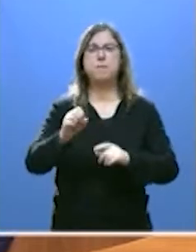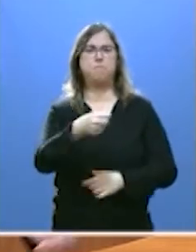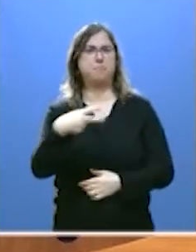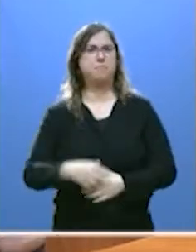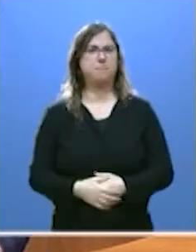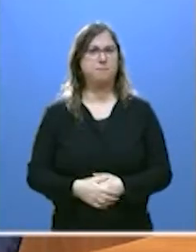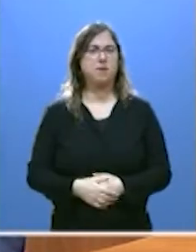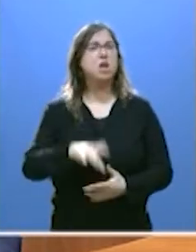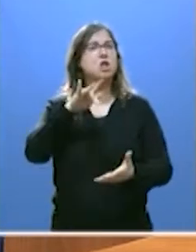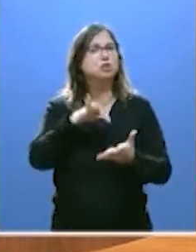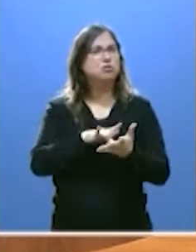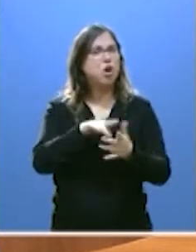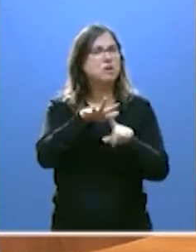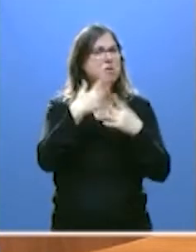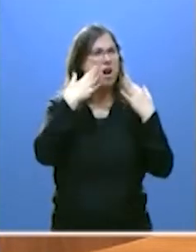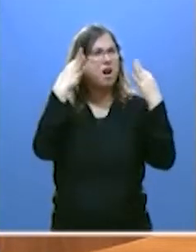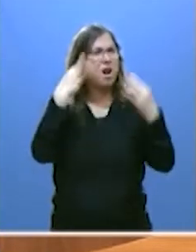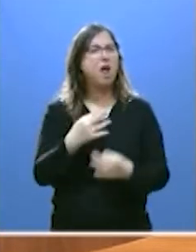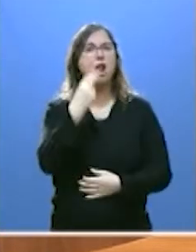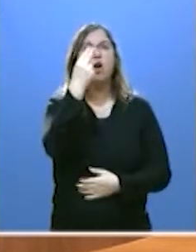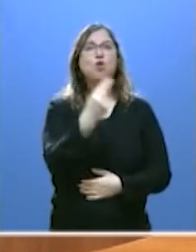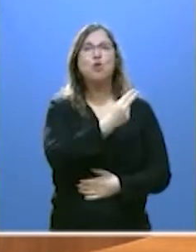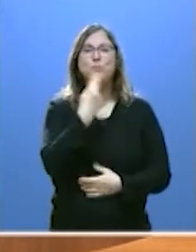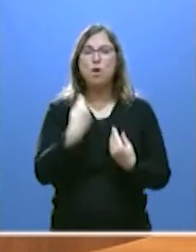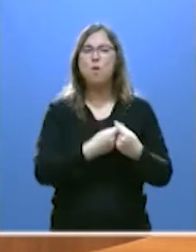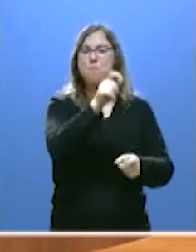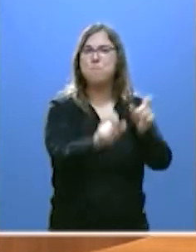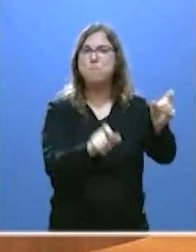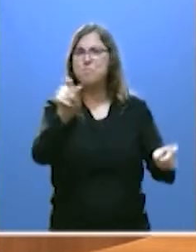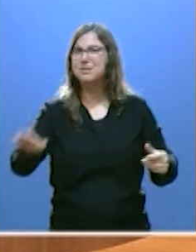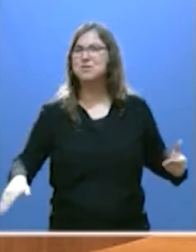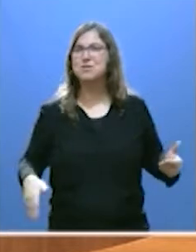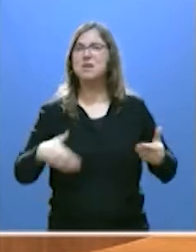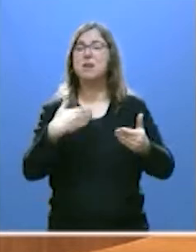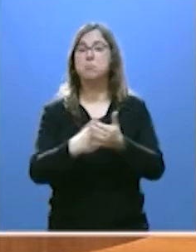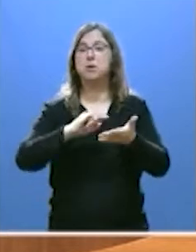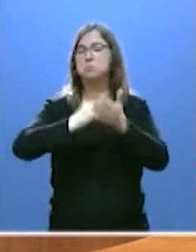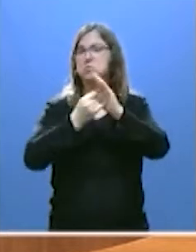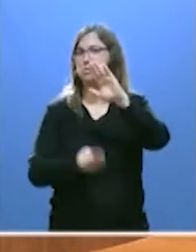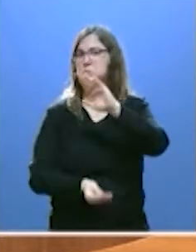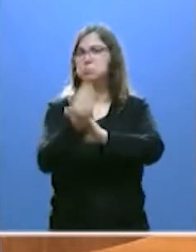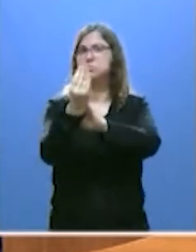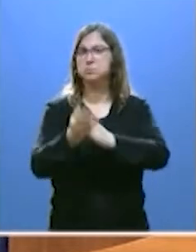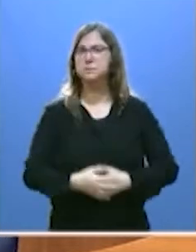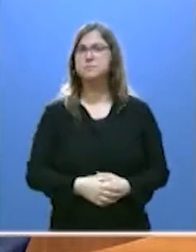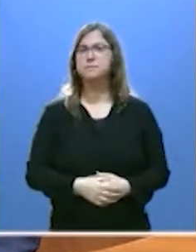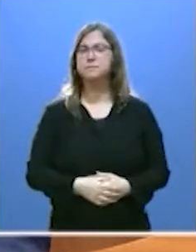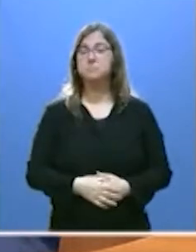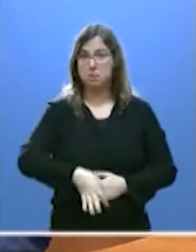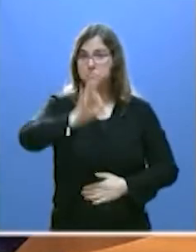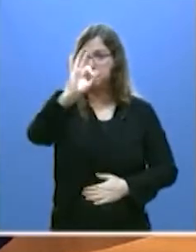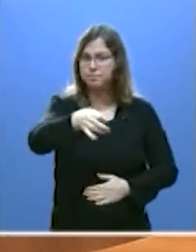para hacer realidad los compromisos con las personas y para sacar los proyectos adelante. Sí,